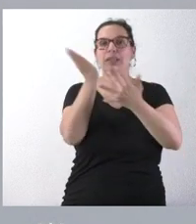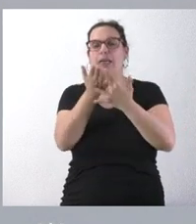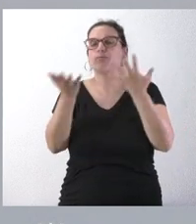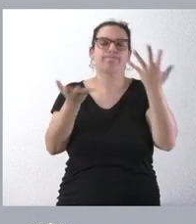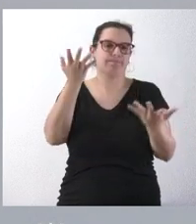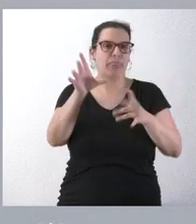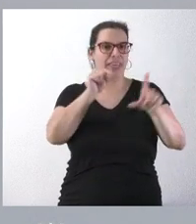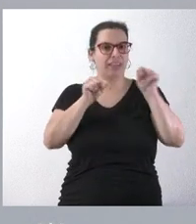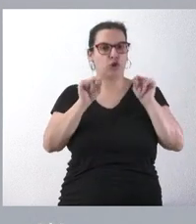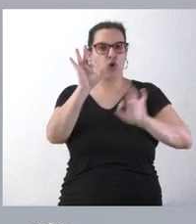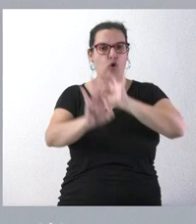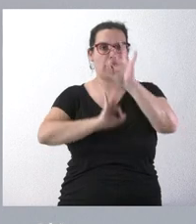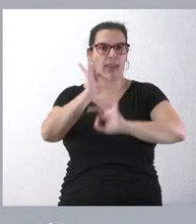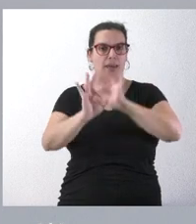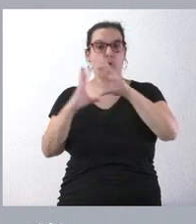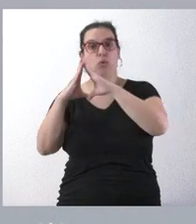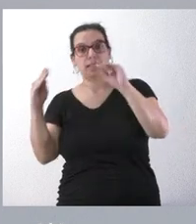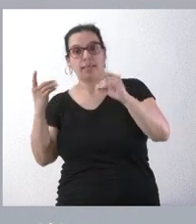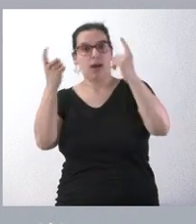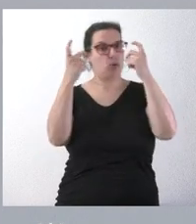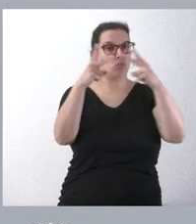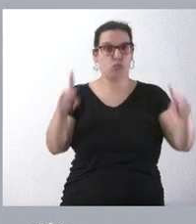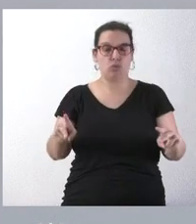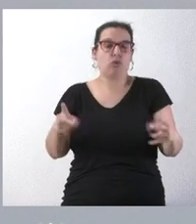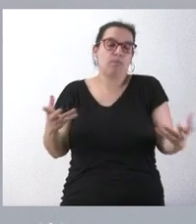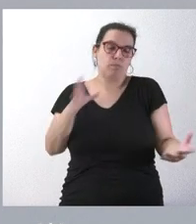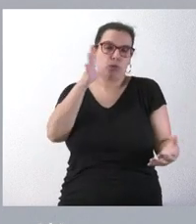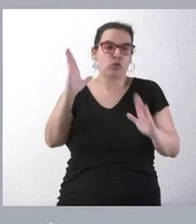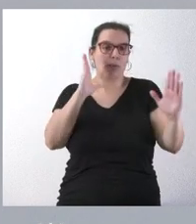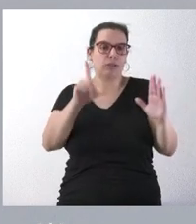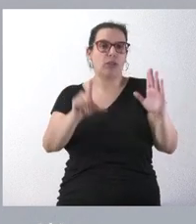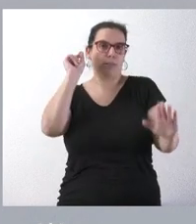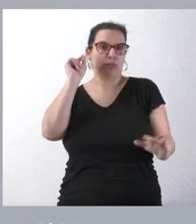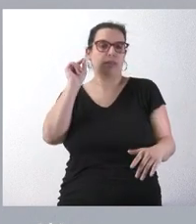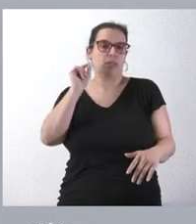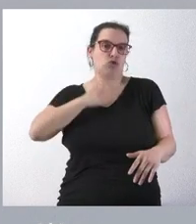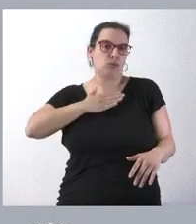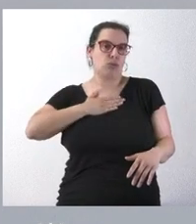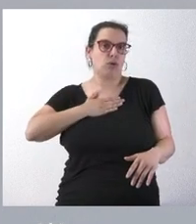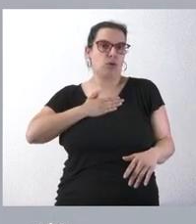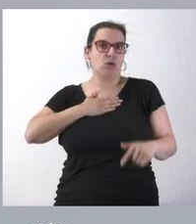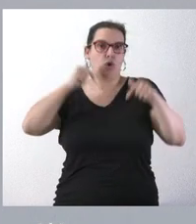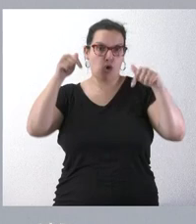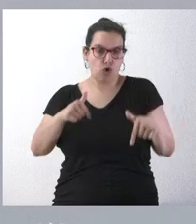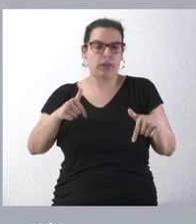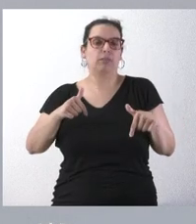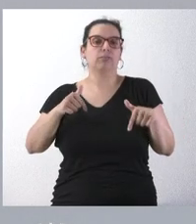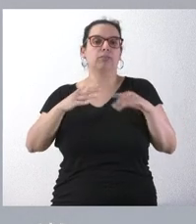fin, tomar sus decisiones, tanto las universidades como los alumnos. Y es el momento por el cual se hace hoy esta